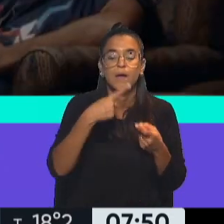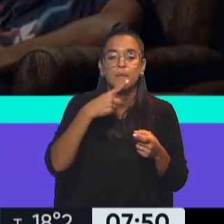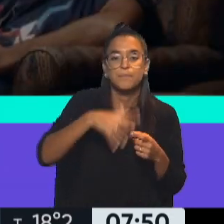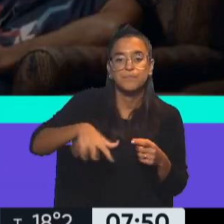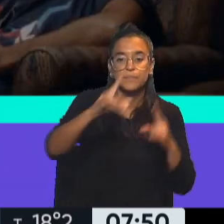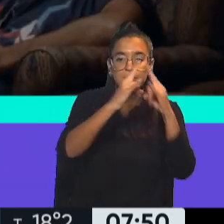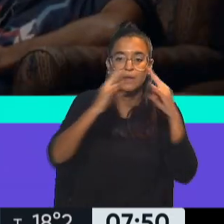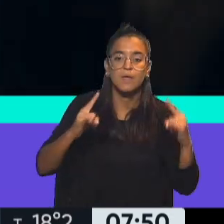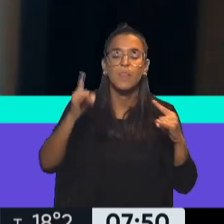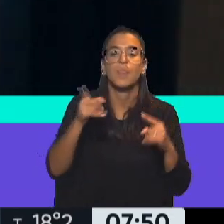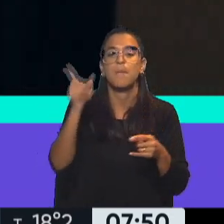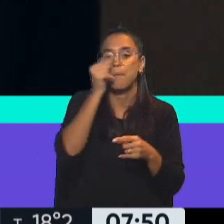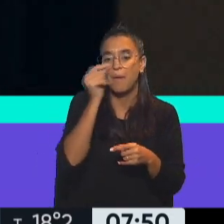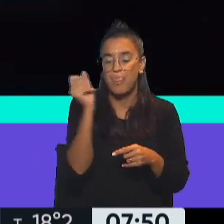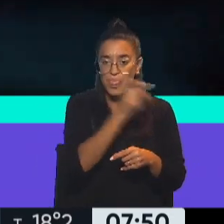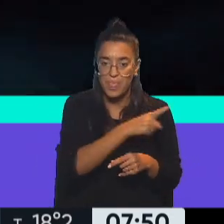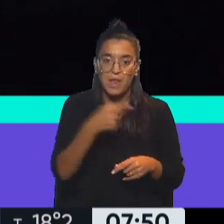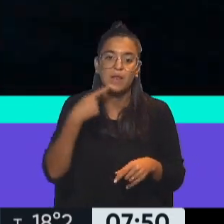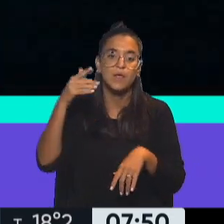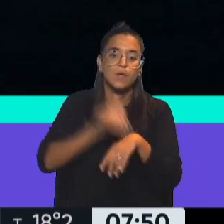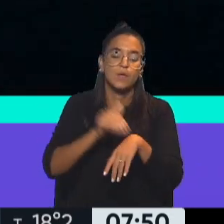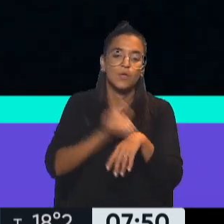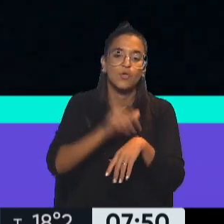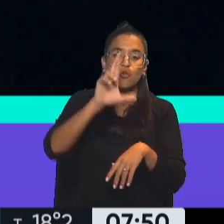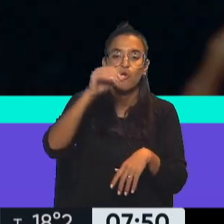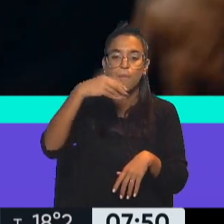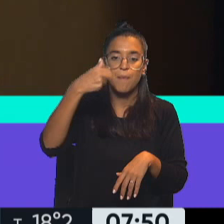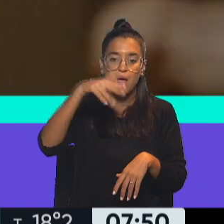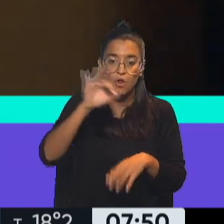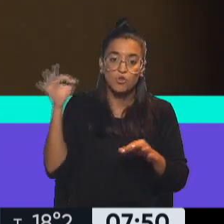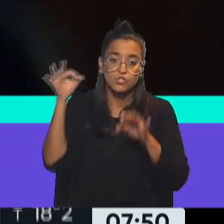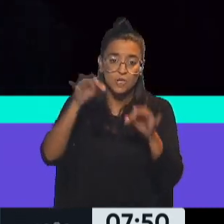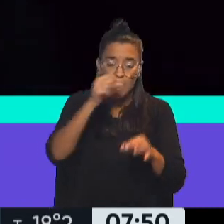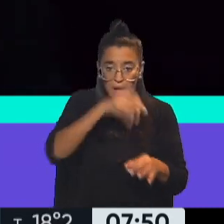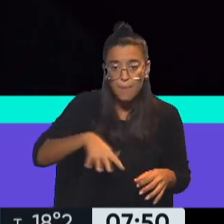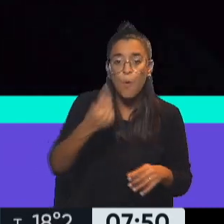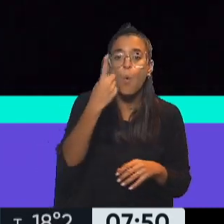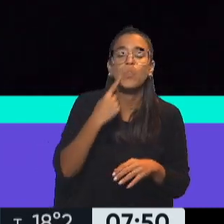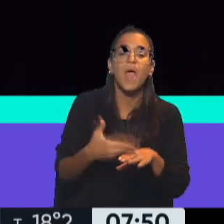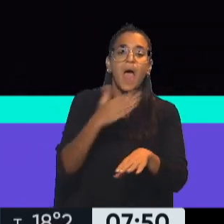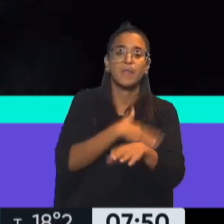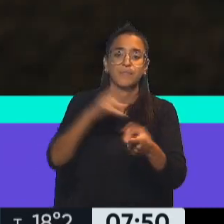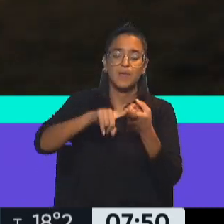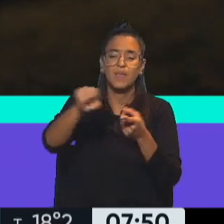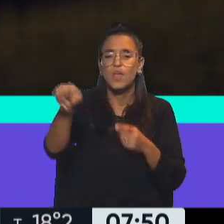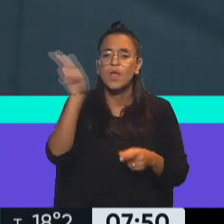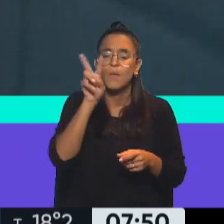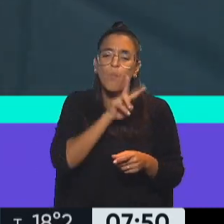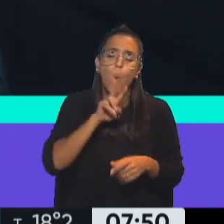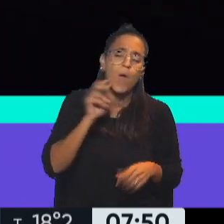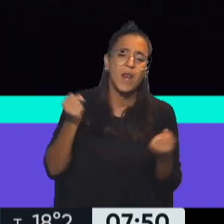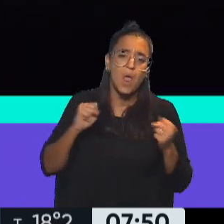familiar del padre de él a cargo de Gerardo Romano. Llega en ese campo un día antes del matrimonio, ella está nerviosa por los